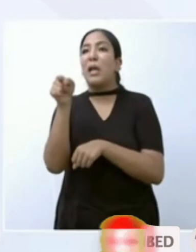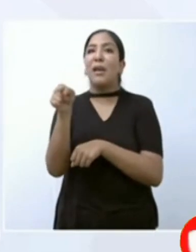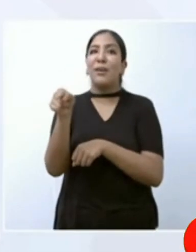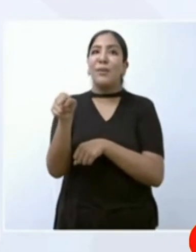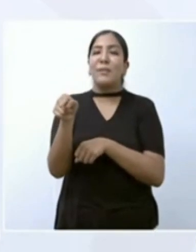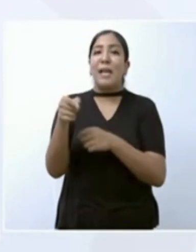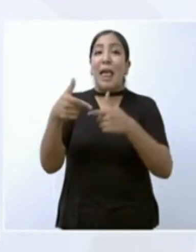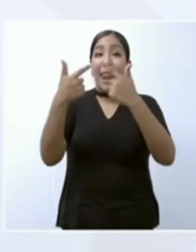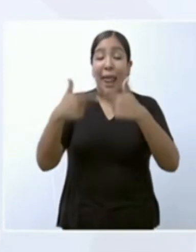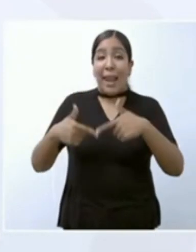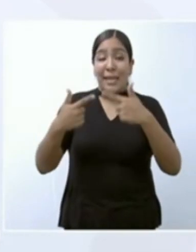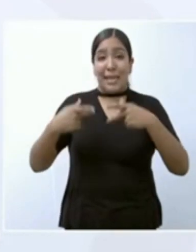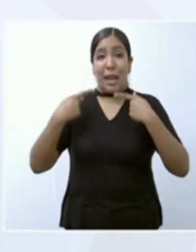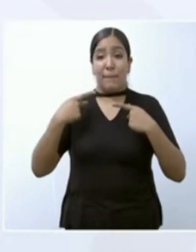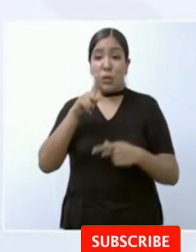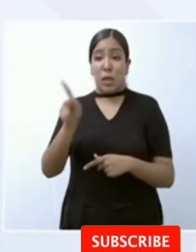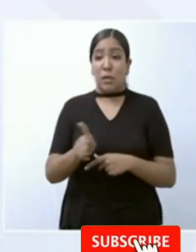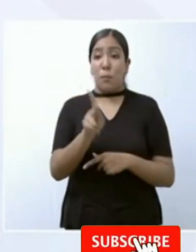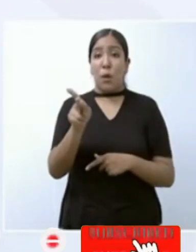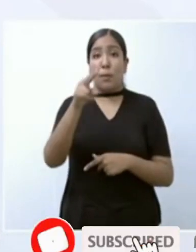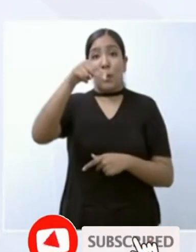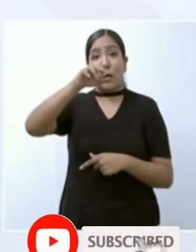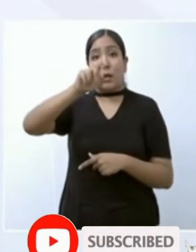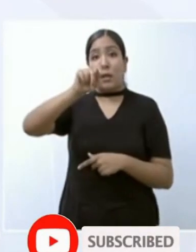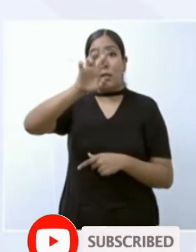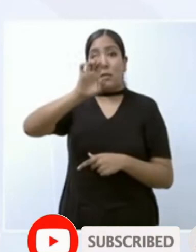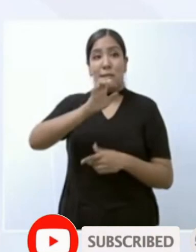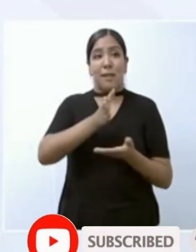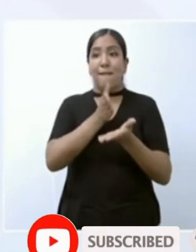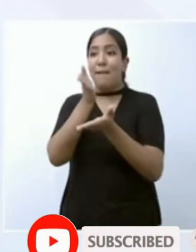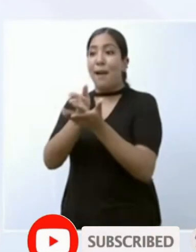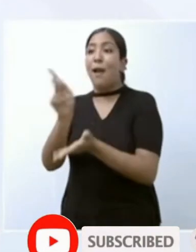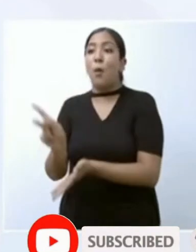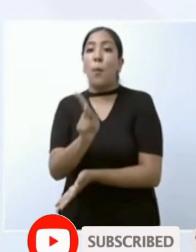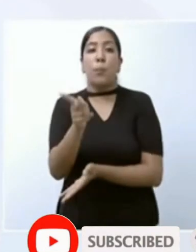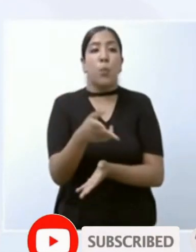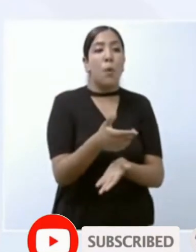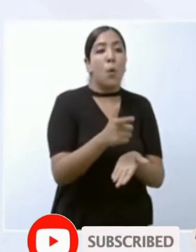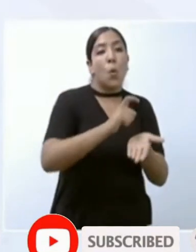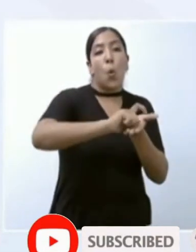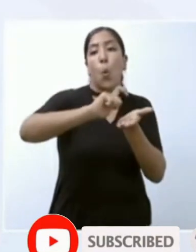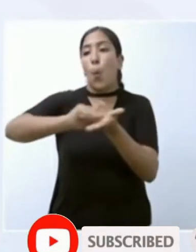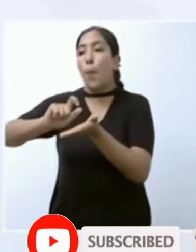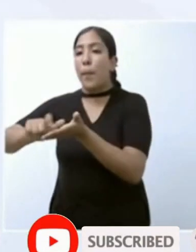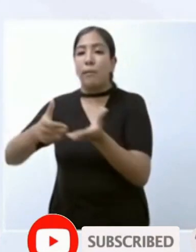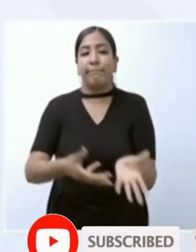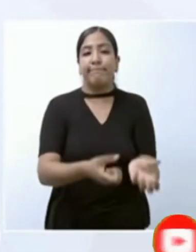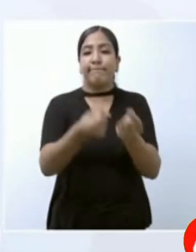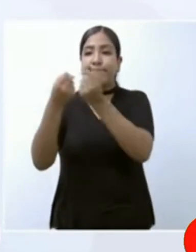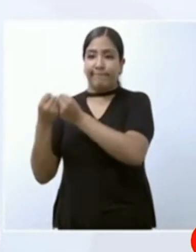pueblo pero les estoy hablando hace mucho como hace